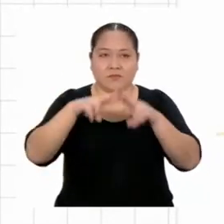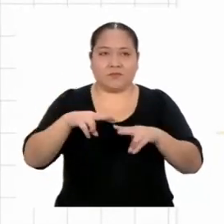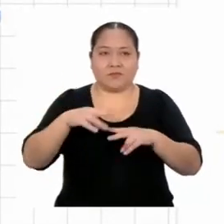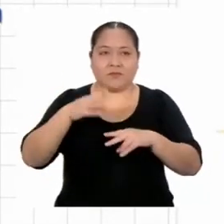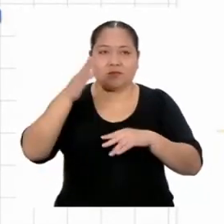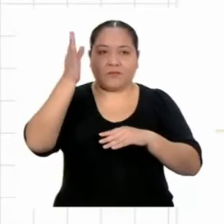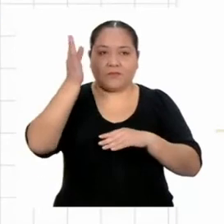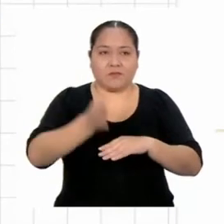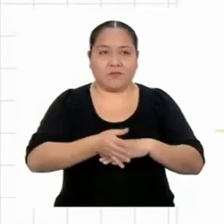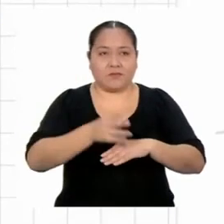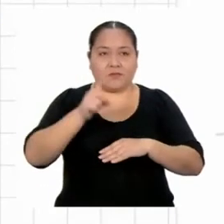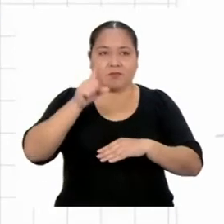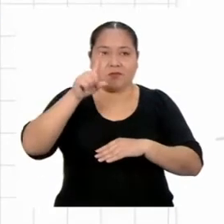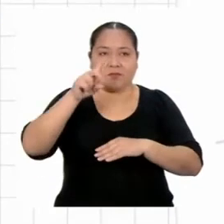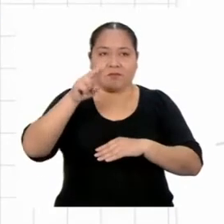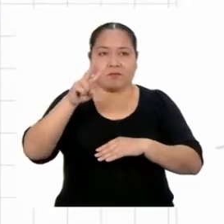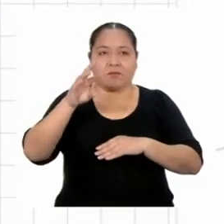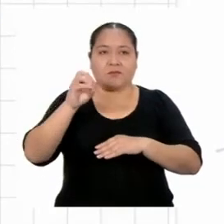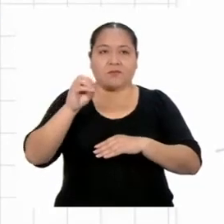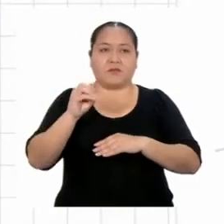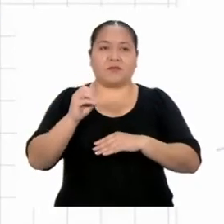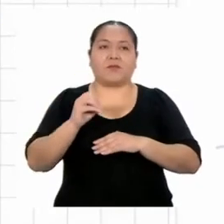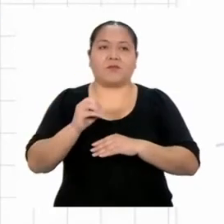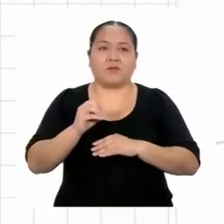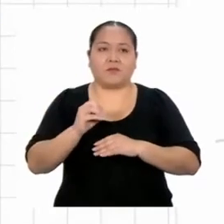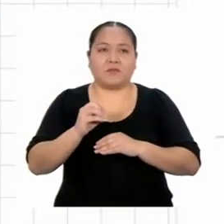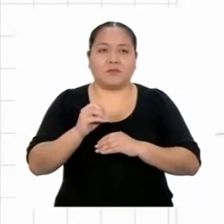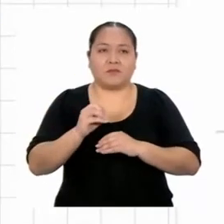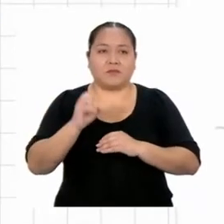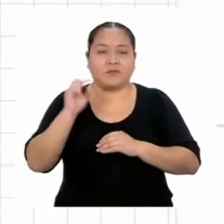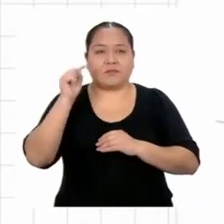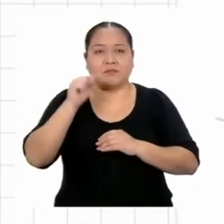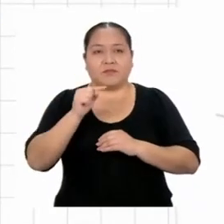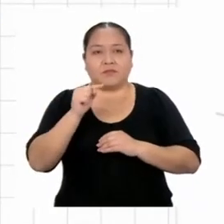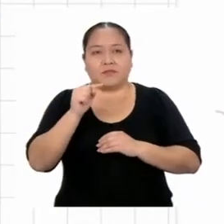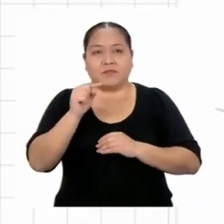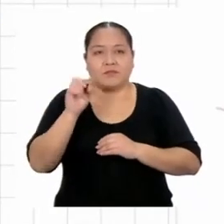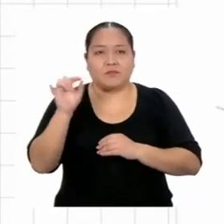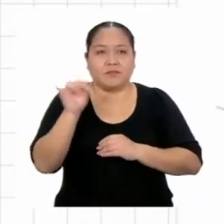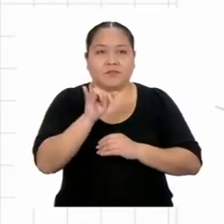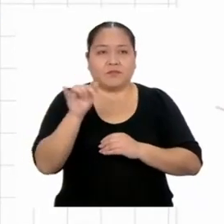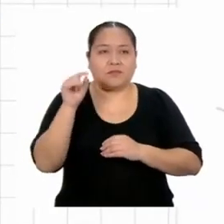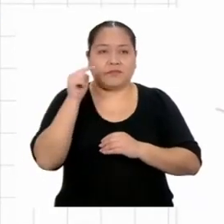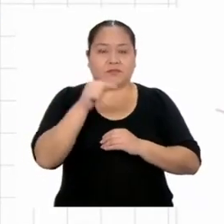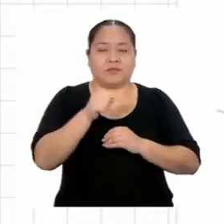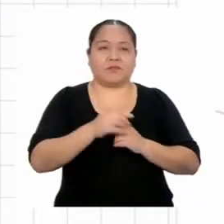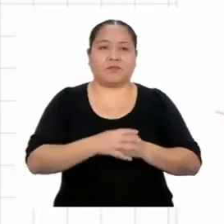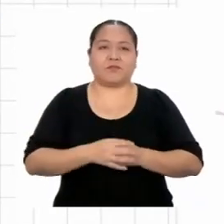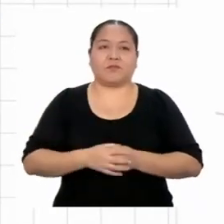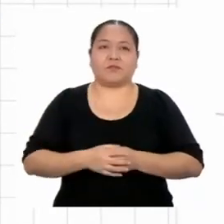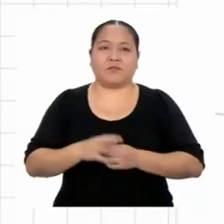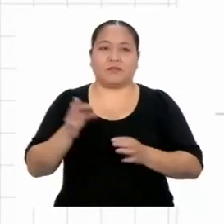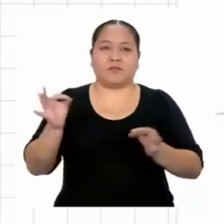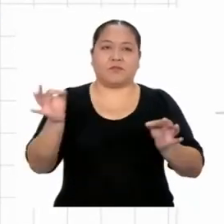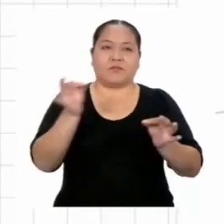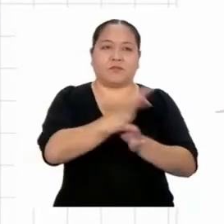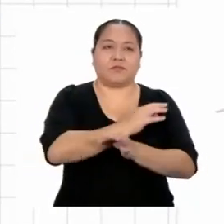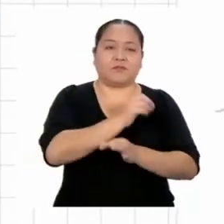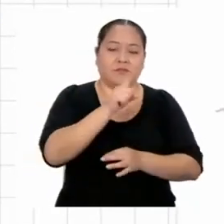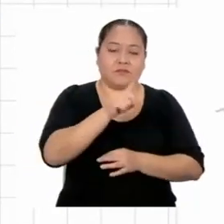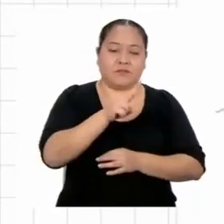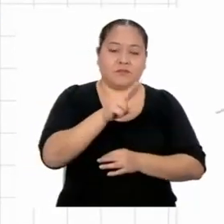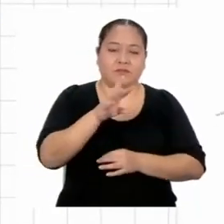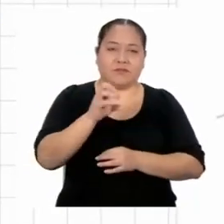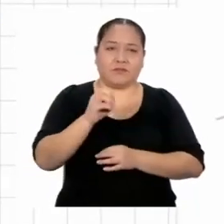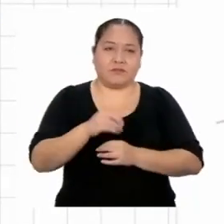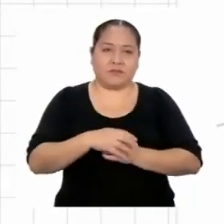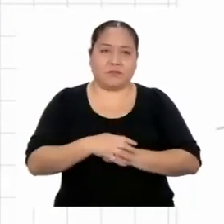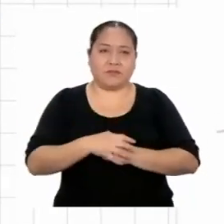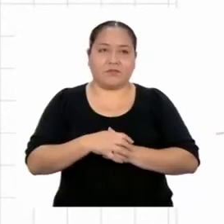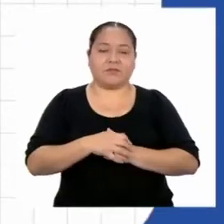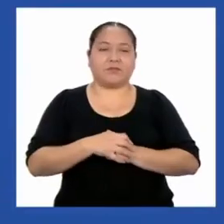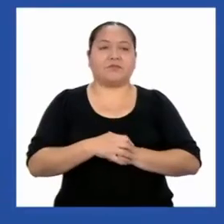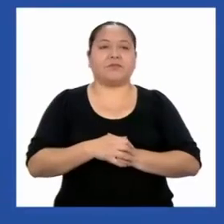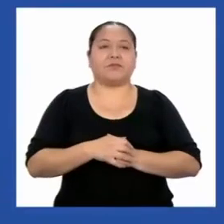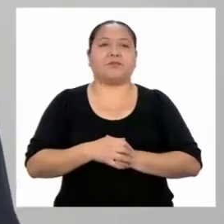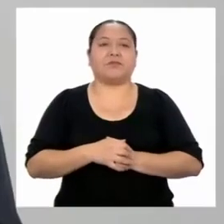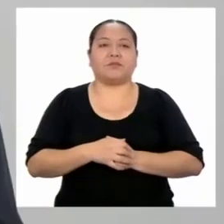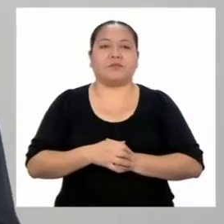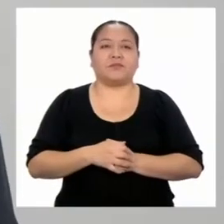que mide 120 metros es congruente con el otro. Entonces, medirá también 120 metros.